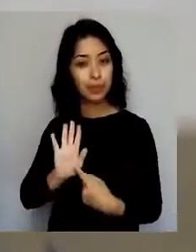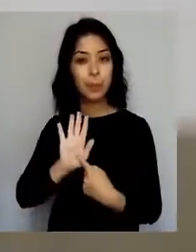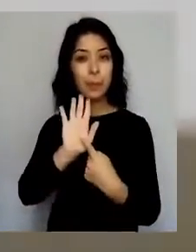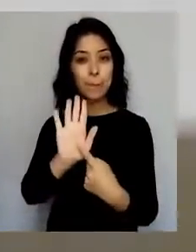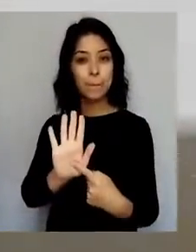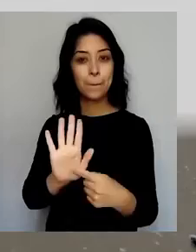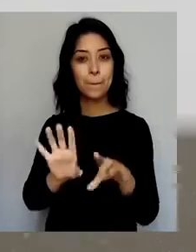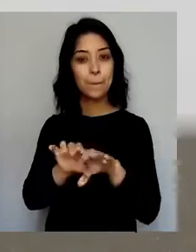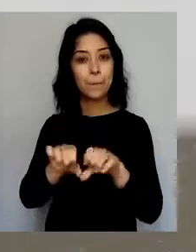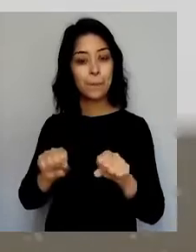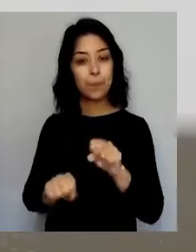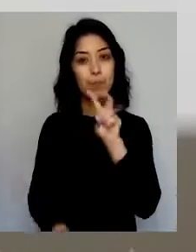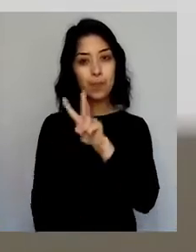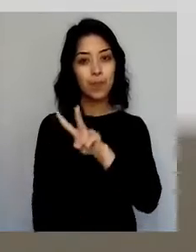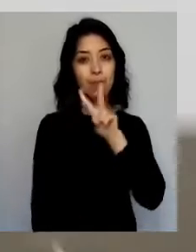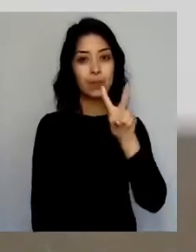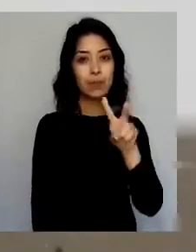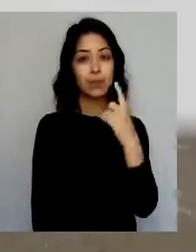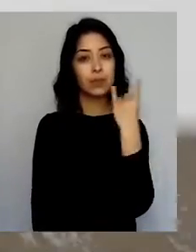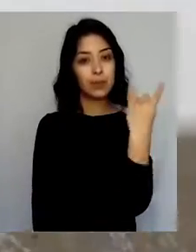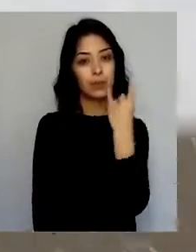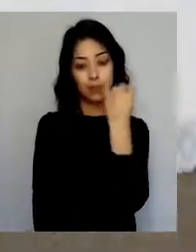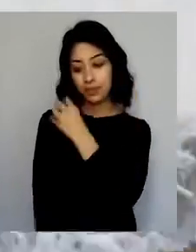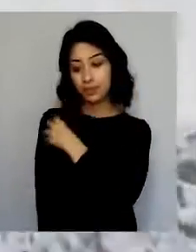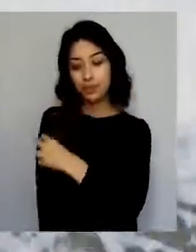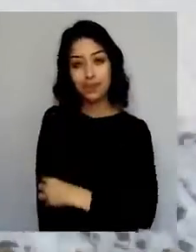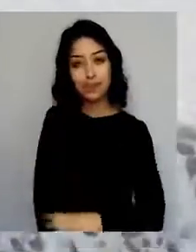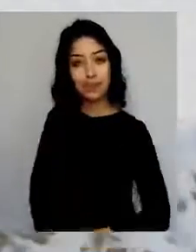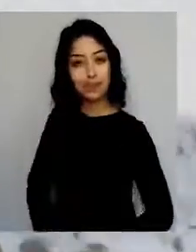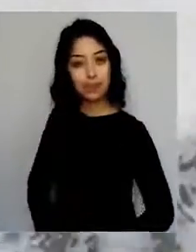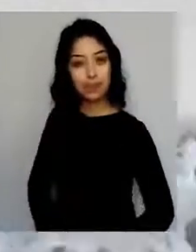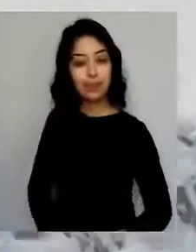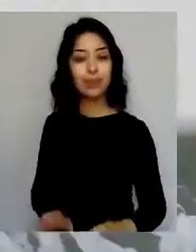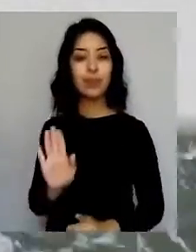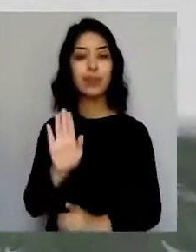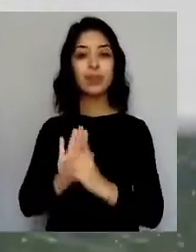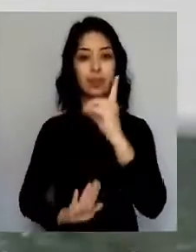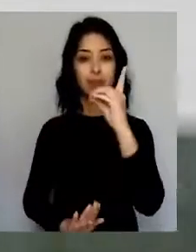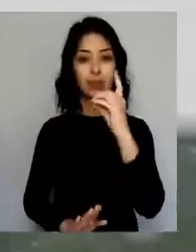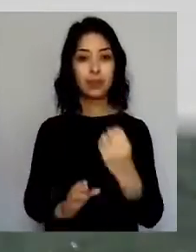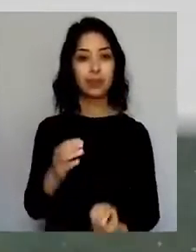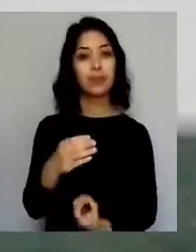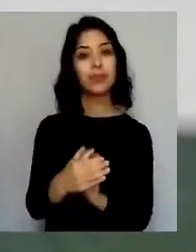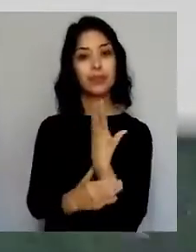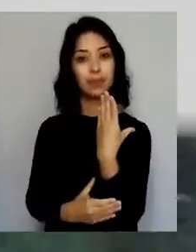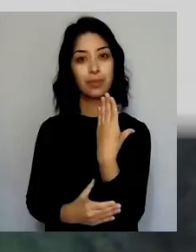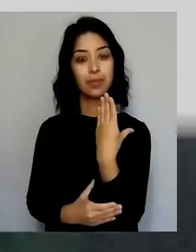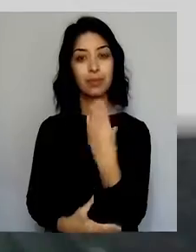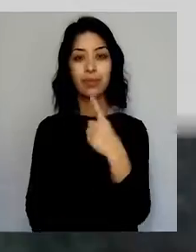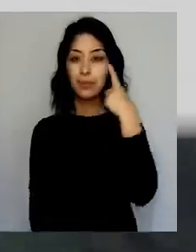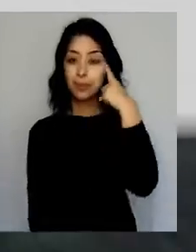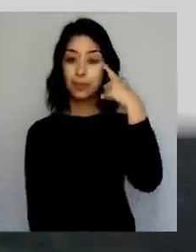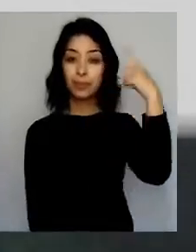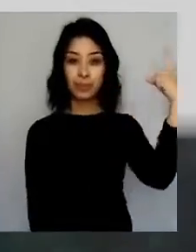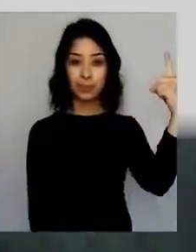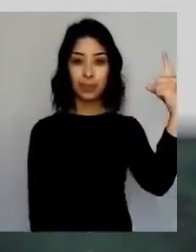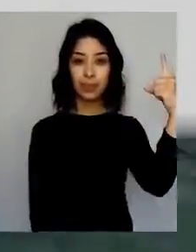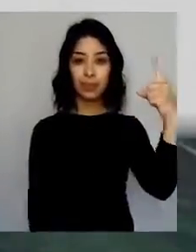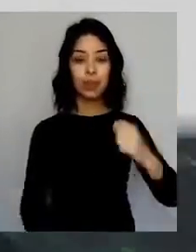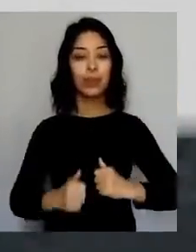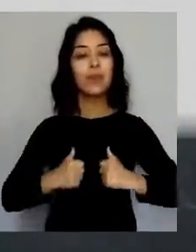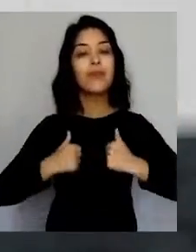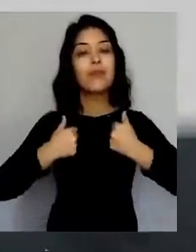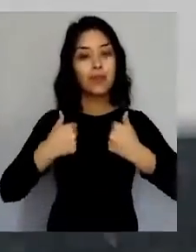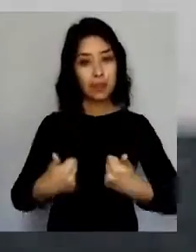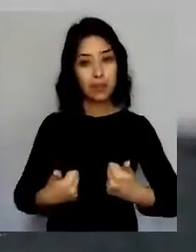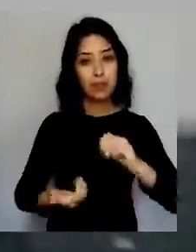inquebrantable de las 22 universidades regionales con el desarrollo, la innovación, el pensamiento y